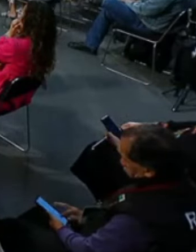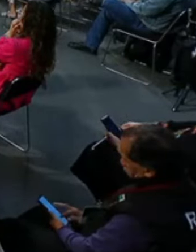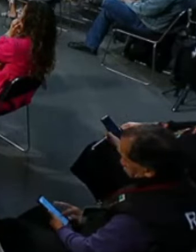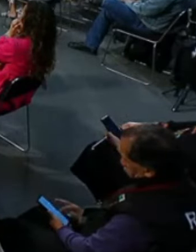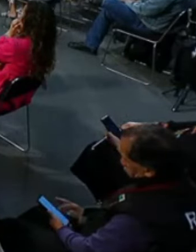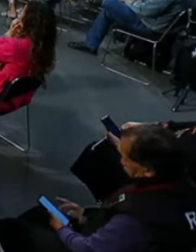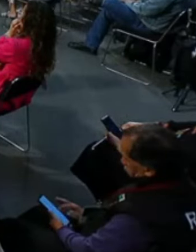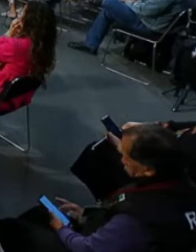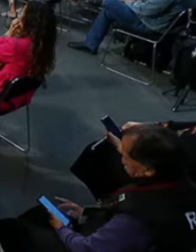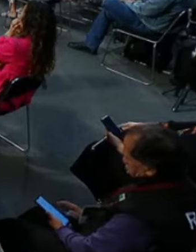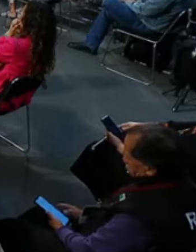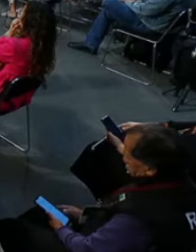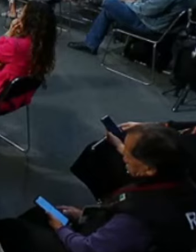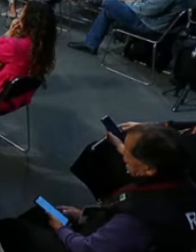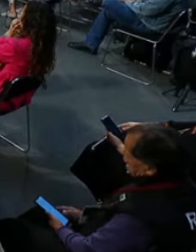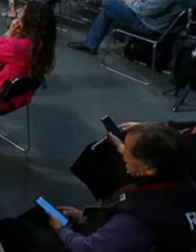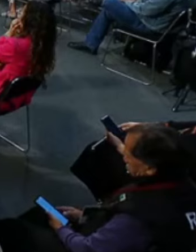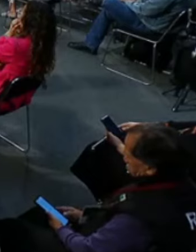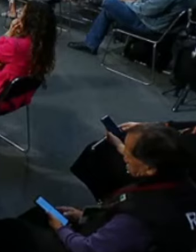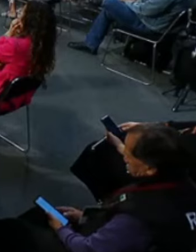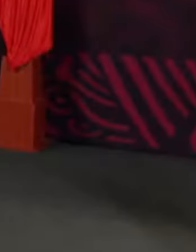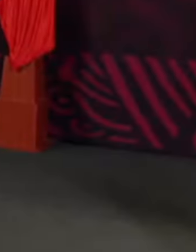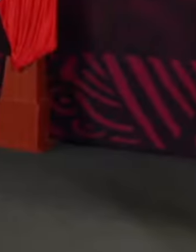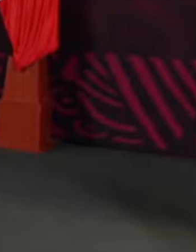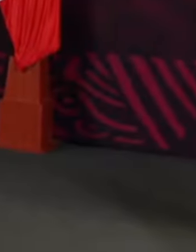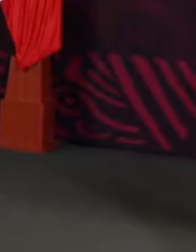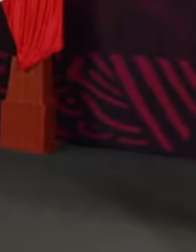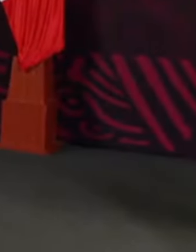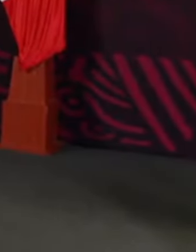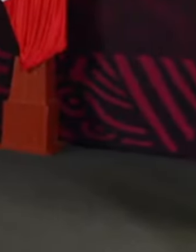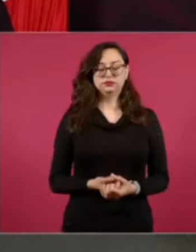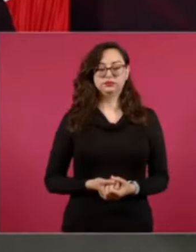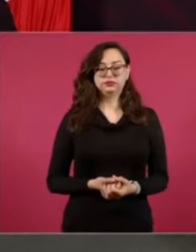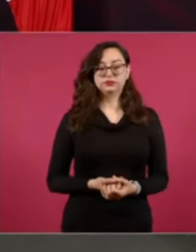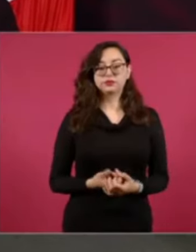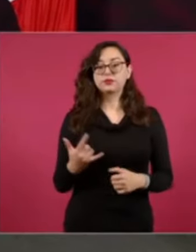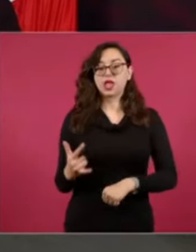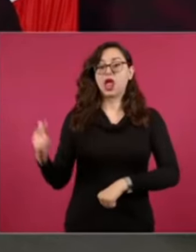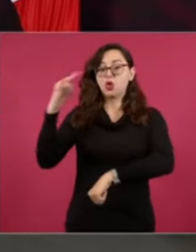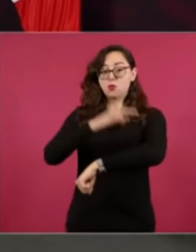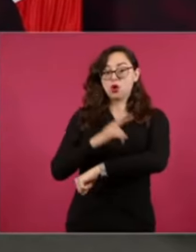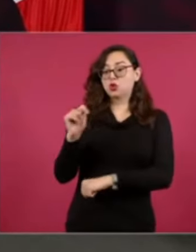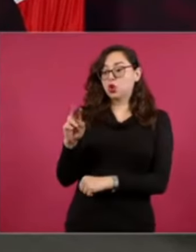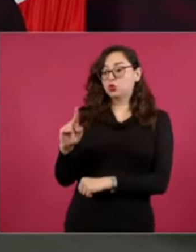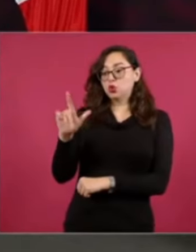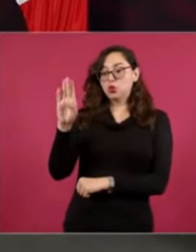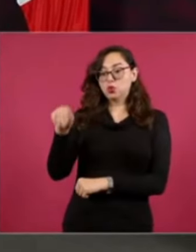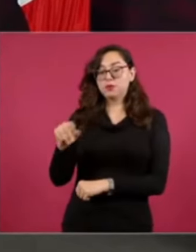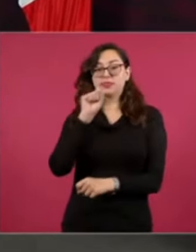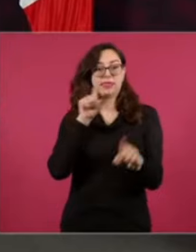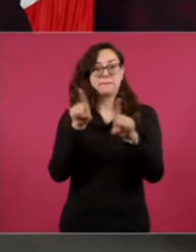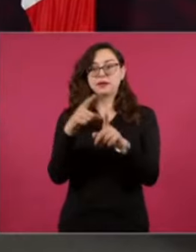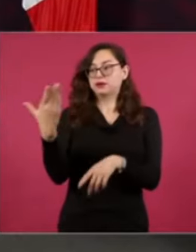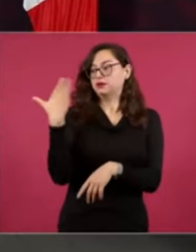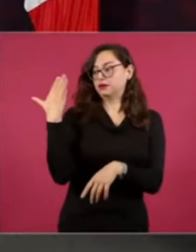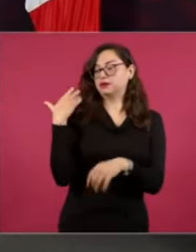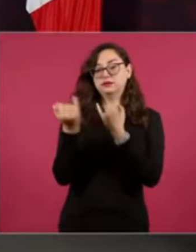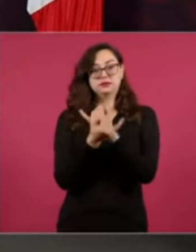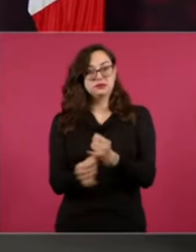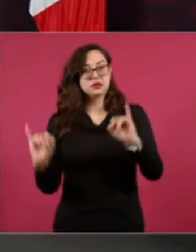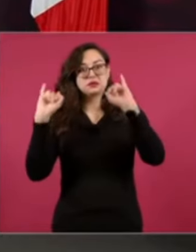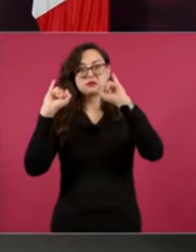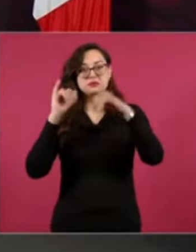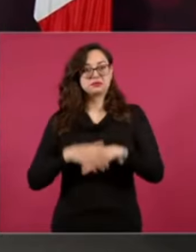Sí. ¿Saben en cuánto tiempo se construyó? En quince meses. Los ingenieros militares.